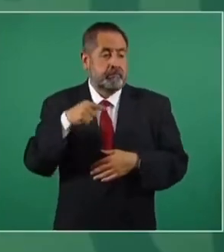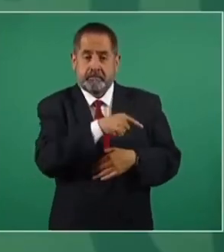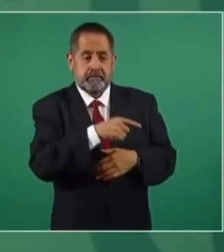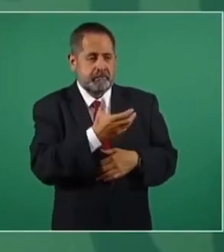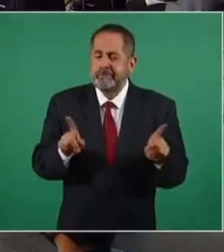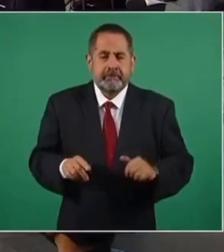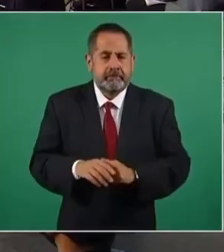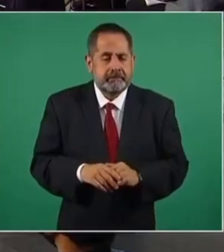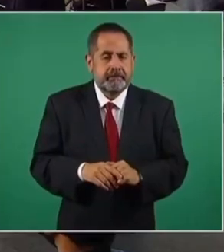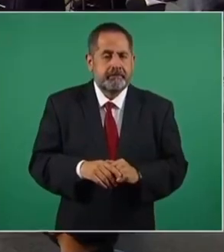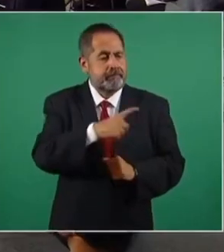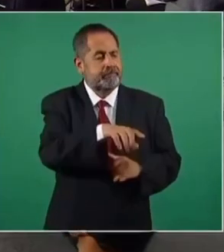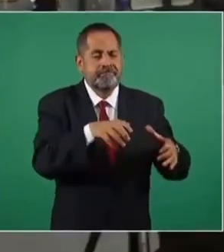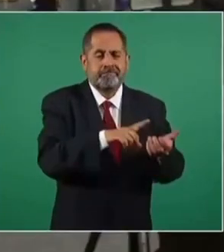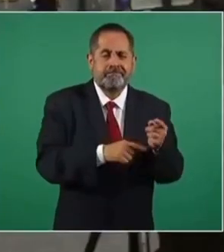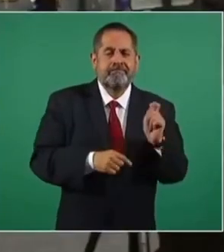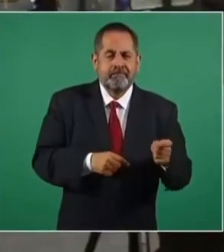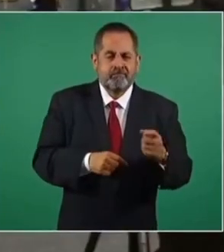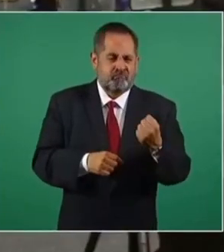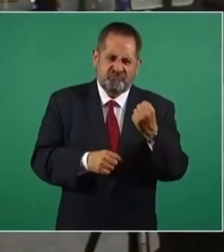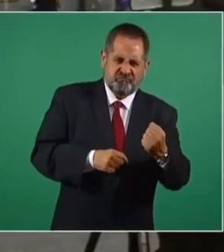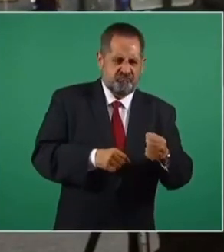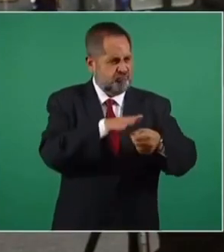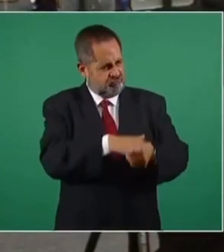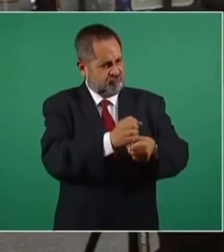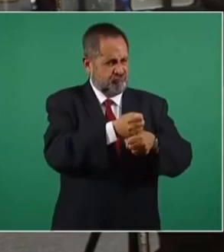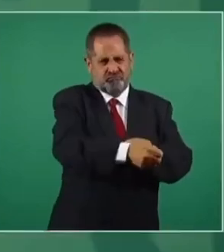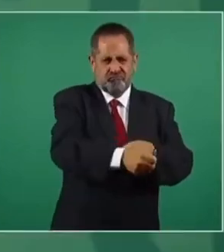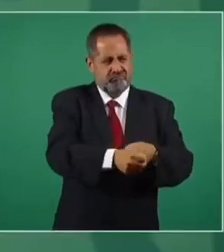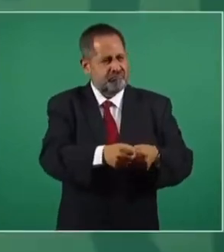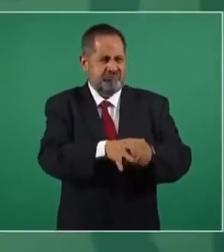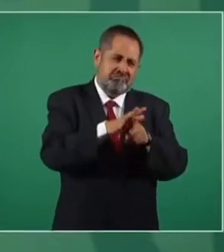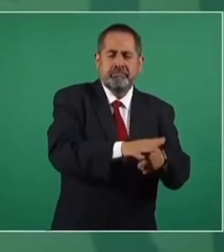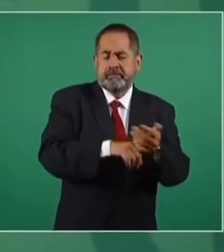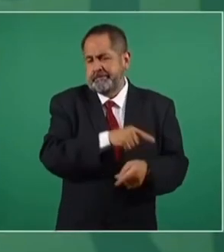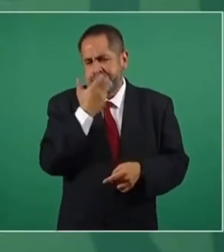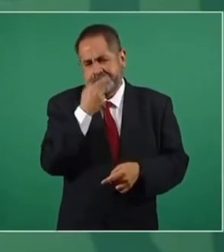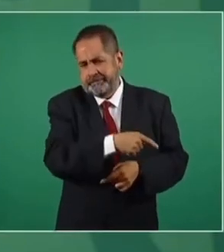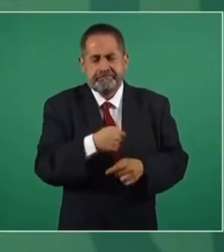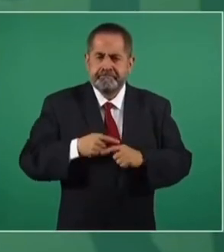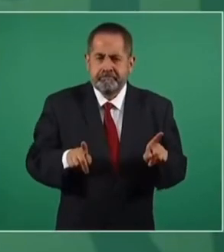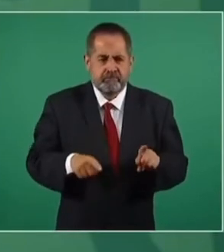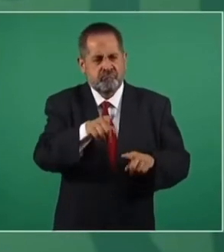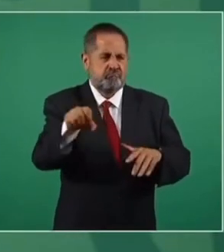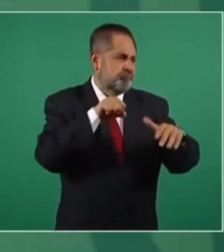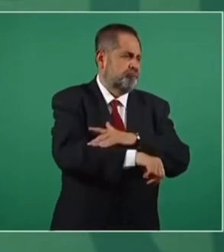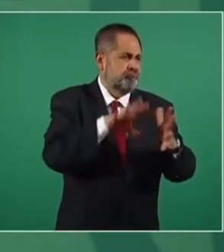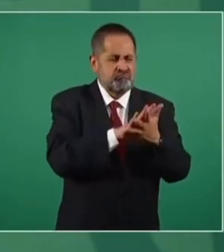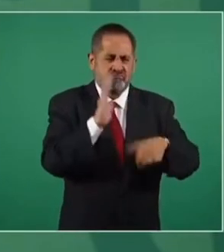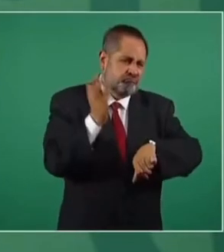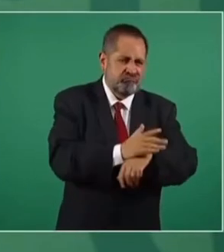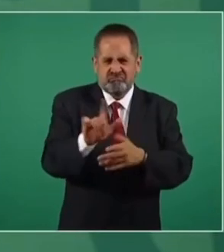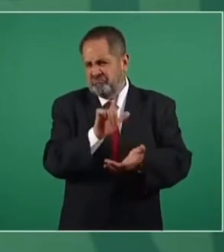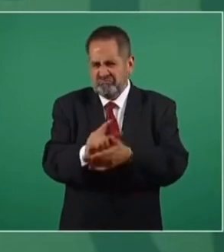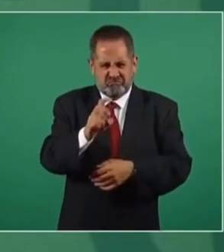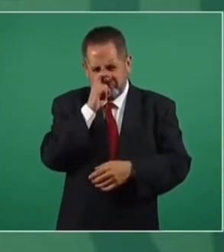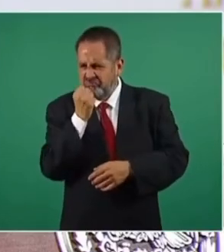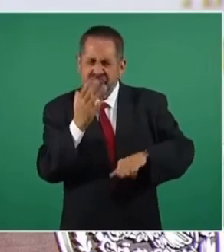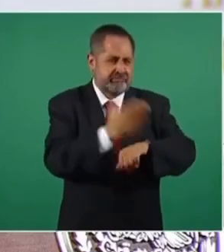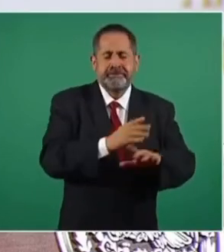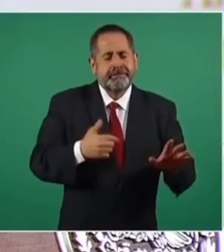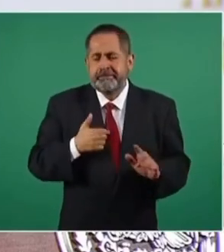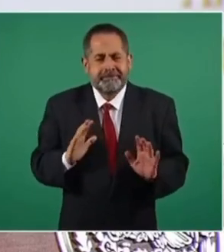son conservadores, autoritarios, son partidarios de la mano dura, de las medidas coercitivas, de cárceles, leyes más severas.